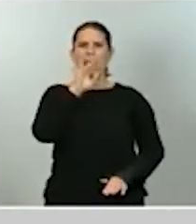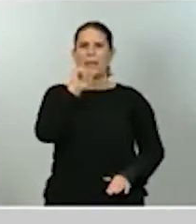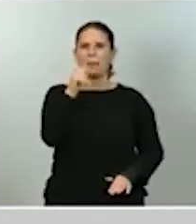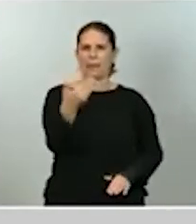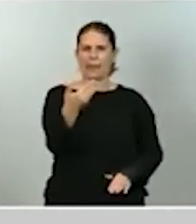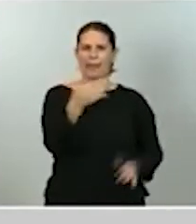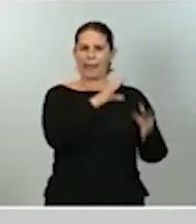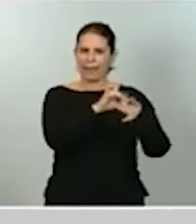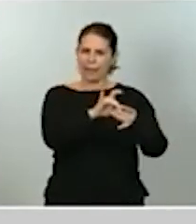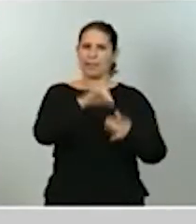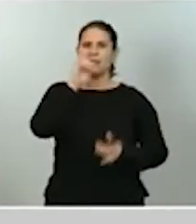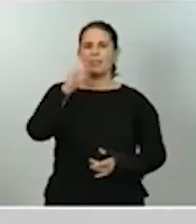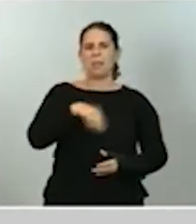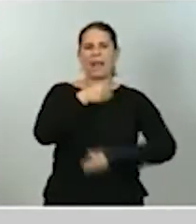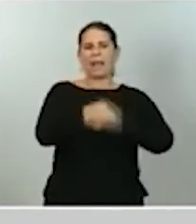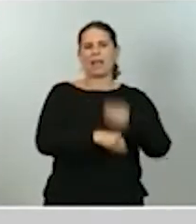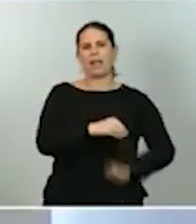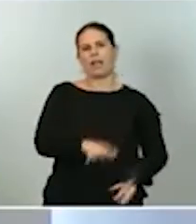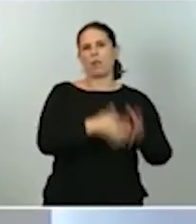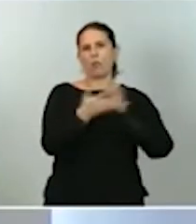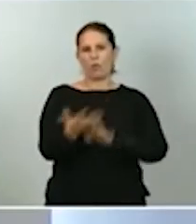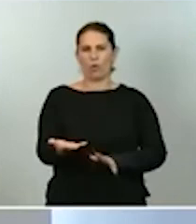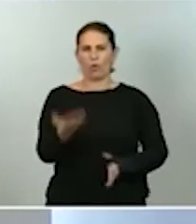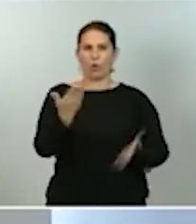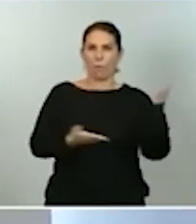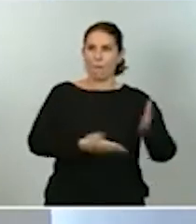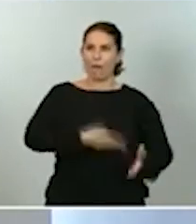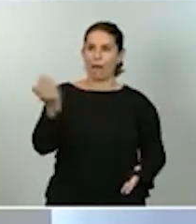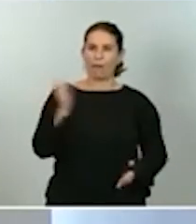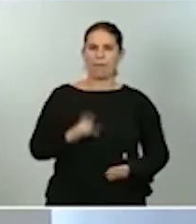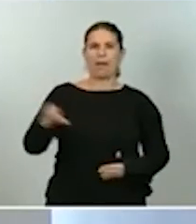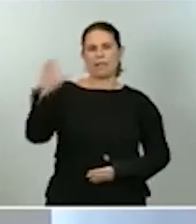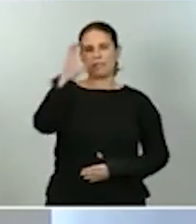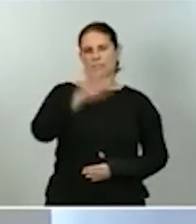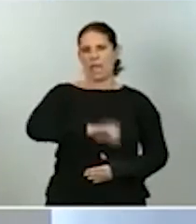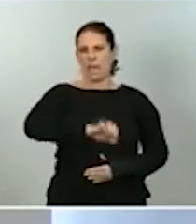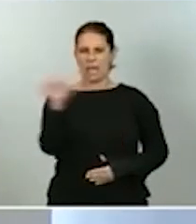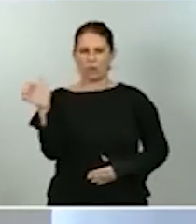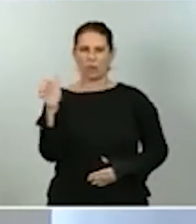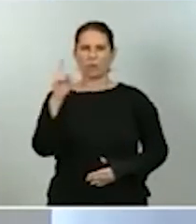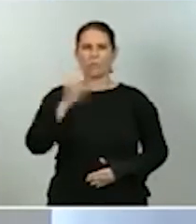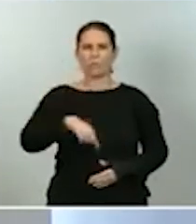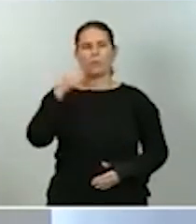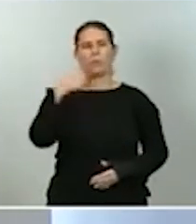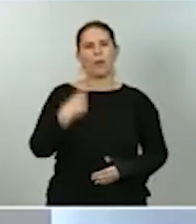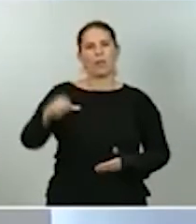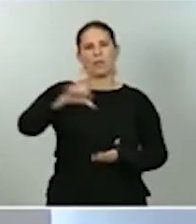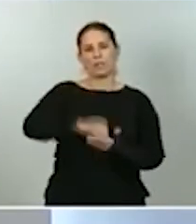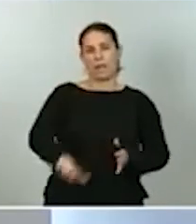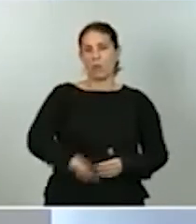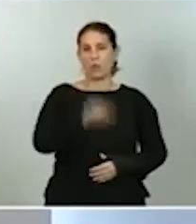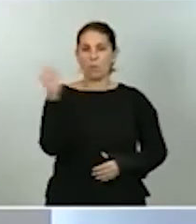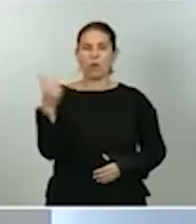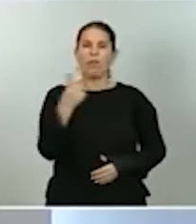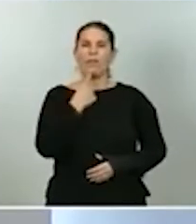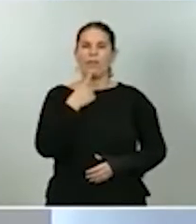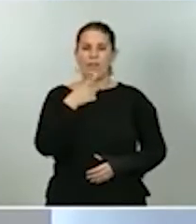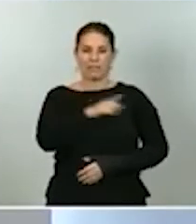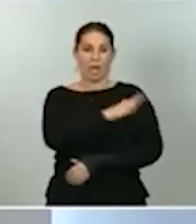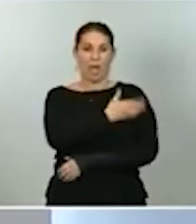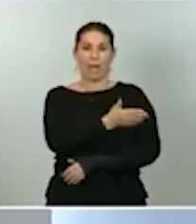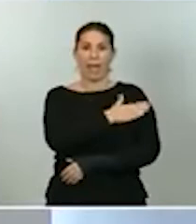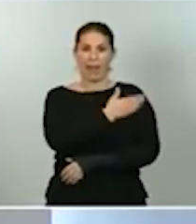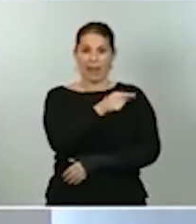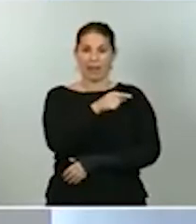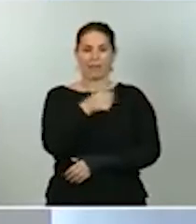ejecución dentro de los grandes países de la zona euro. También señala el Banco Central Europeo que estas líneas de avales se están dirigiendo hacia